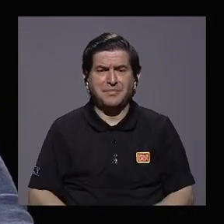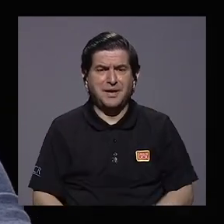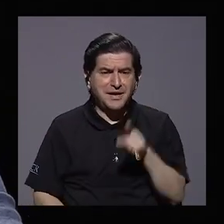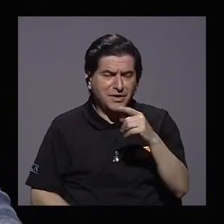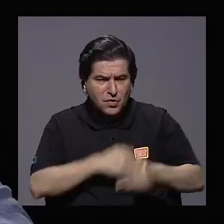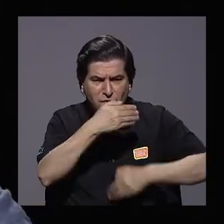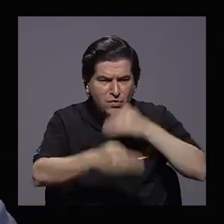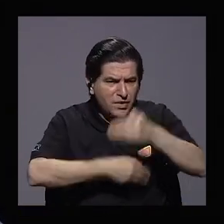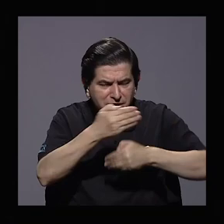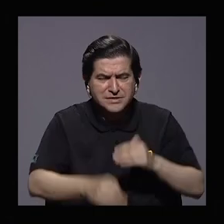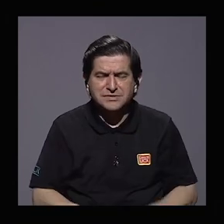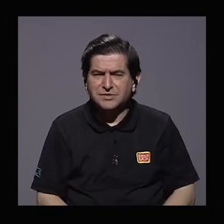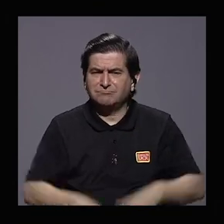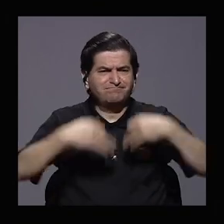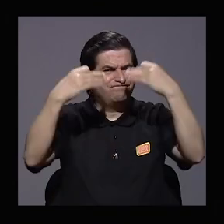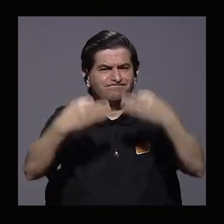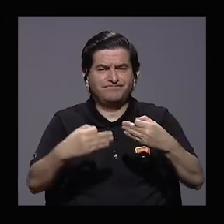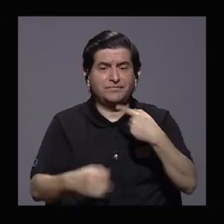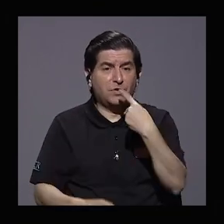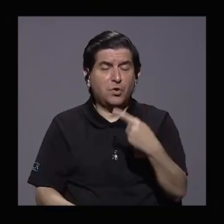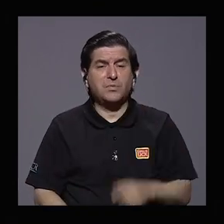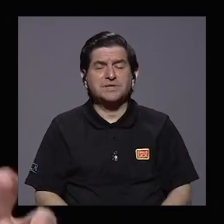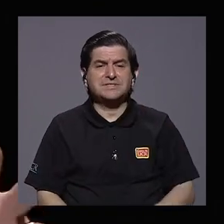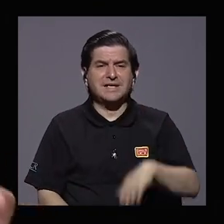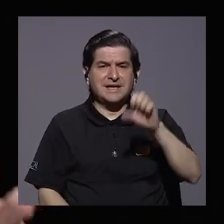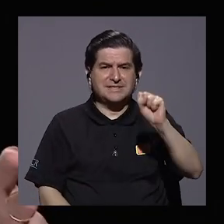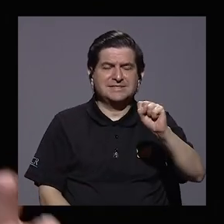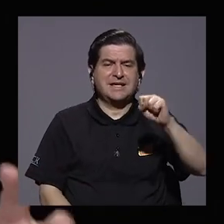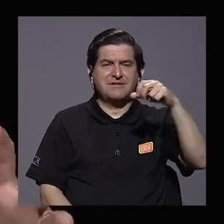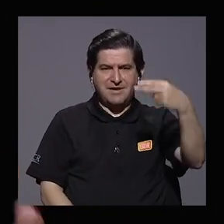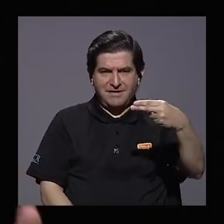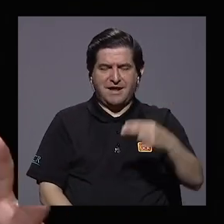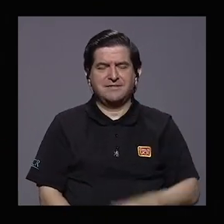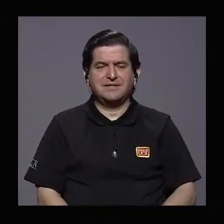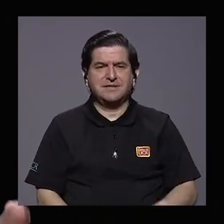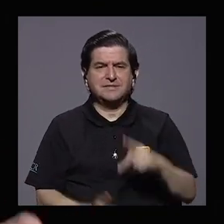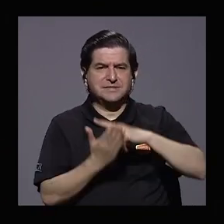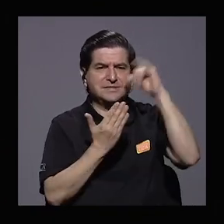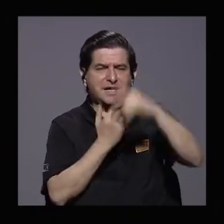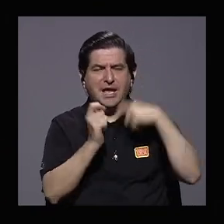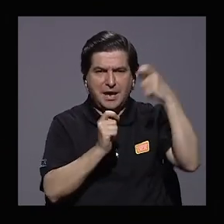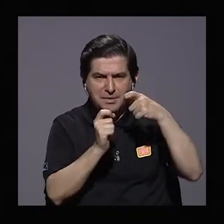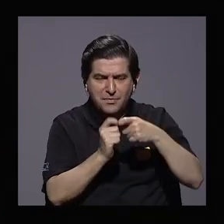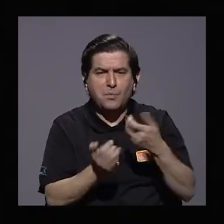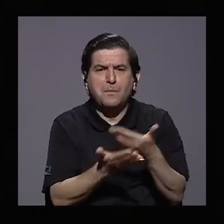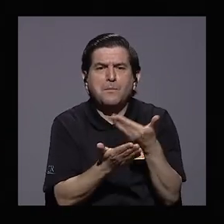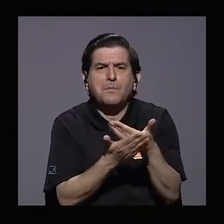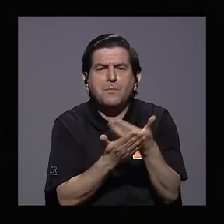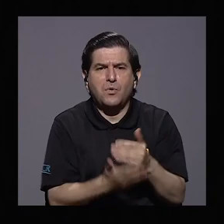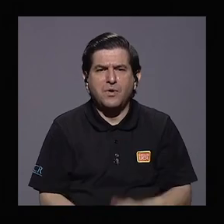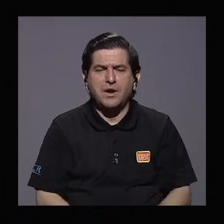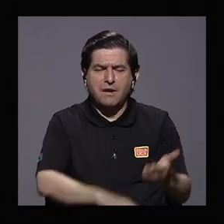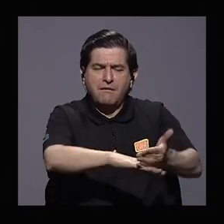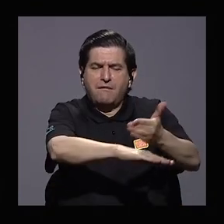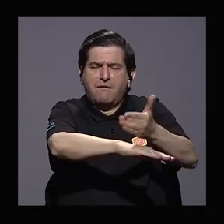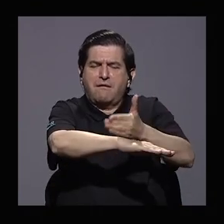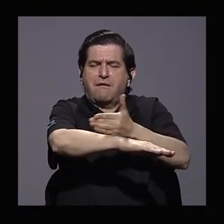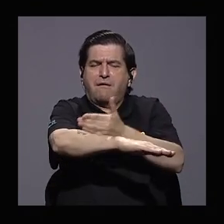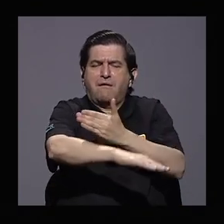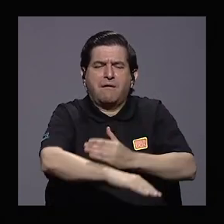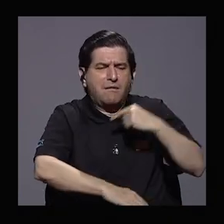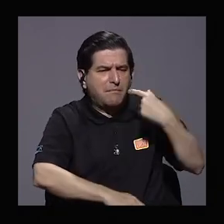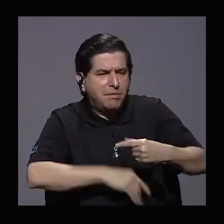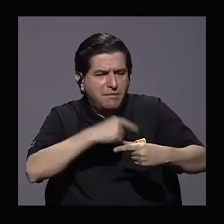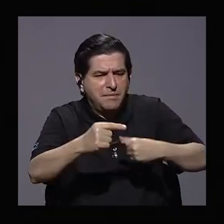ruta no se toman decisiones, como inclusive lo decía doña Silber Hernández, en materia de proyectos específicos que demuestren cómo van a ir avanzando poco a